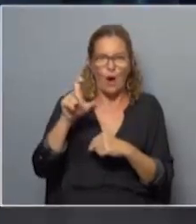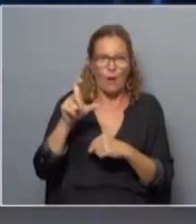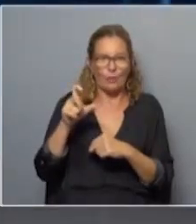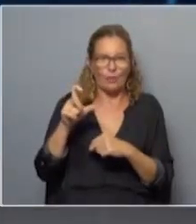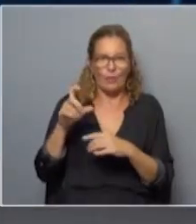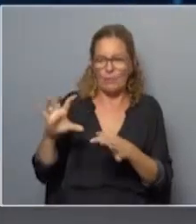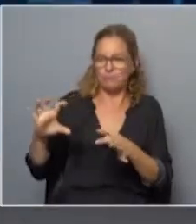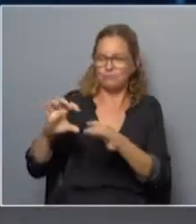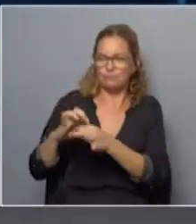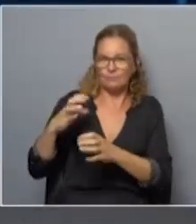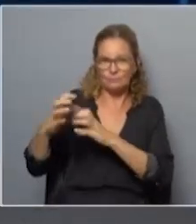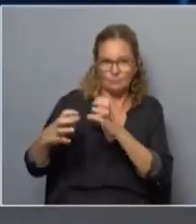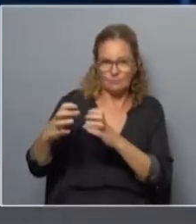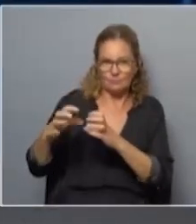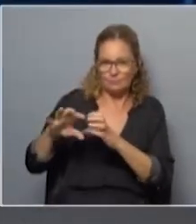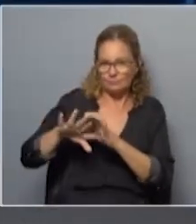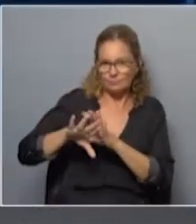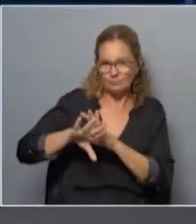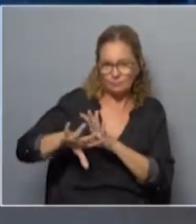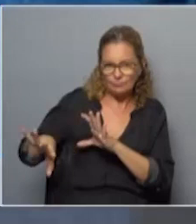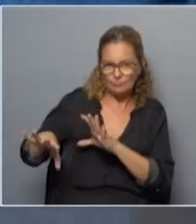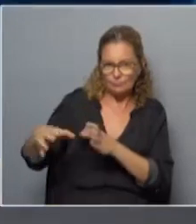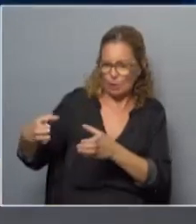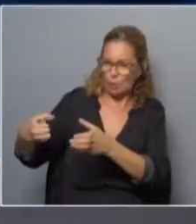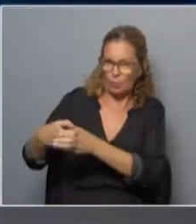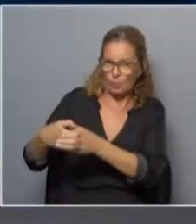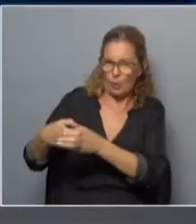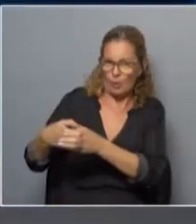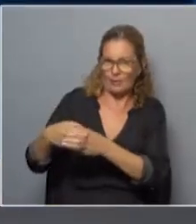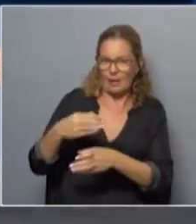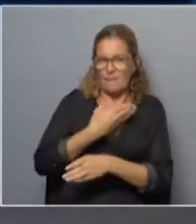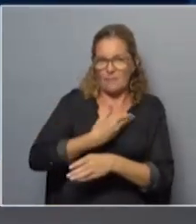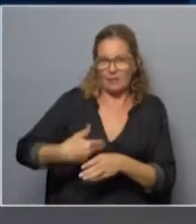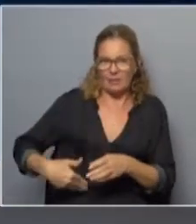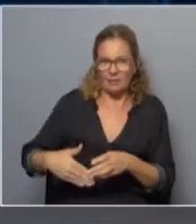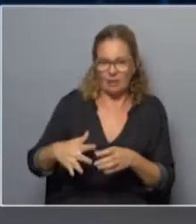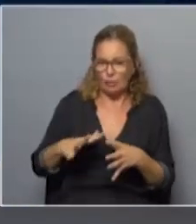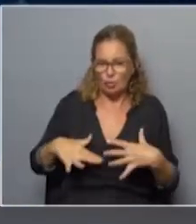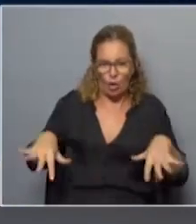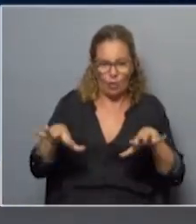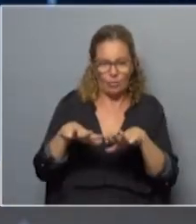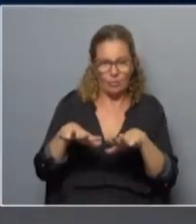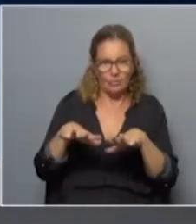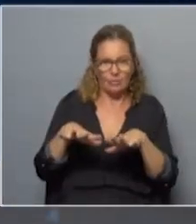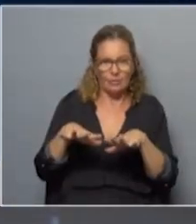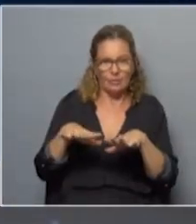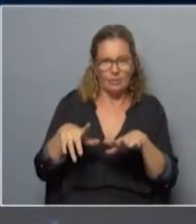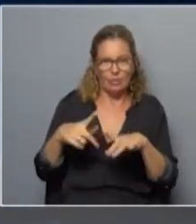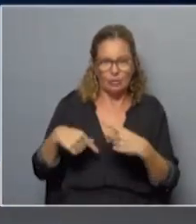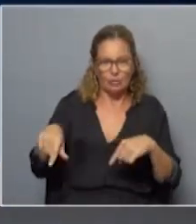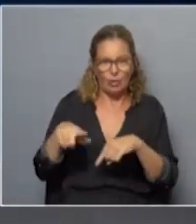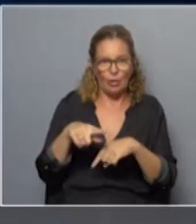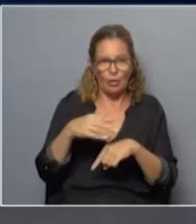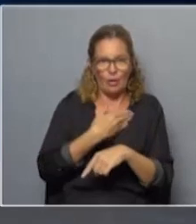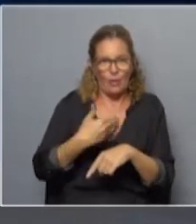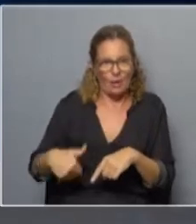coalición radial en donde el núcleo duro es el presidente que está en todos lados y que personaliza todos los actos de